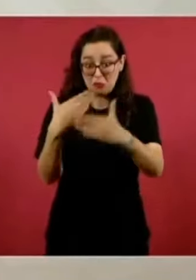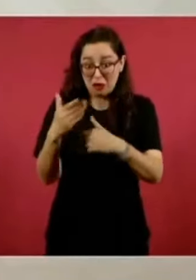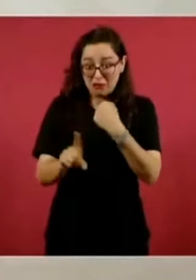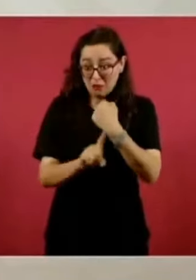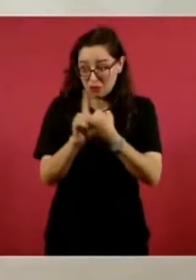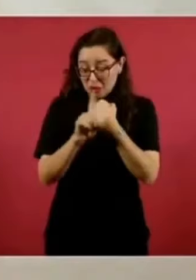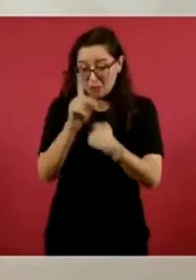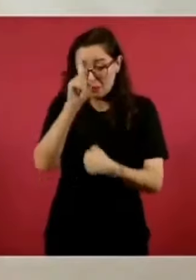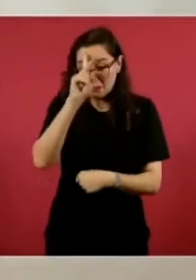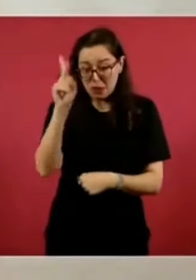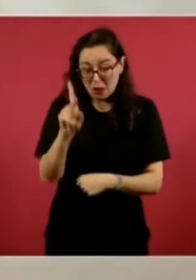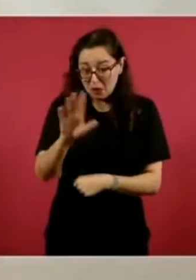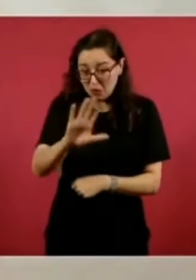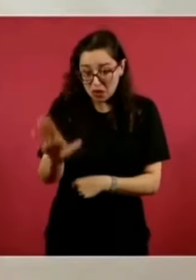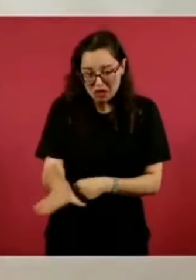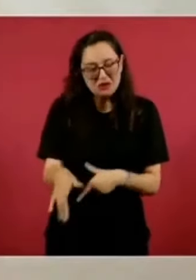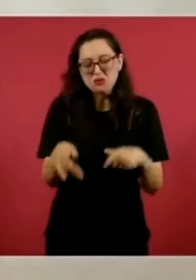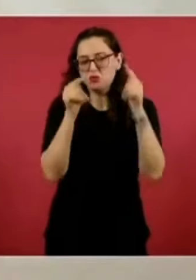y a la muerte.